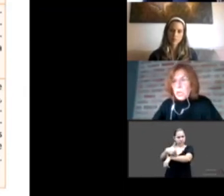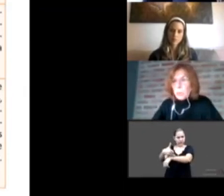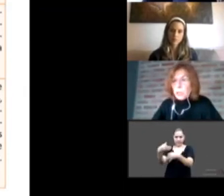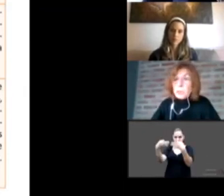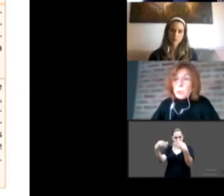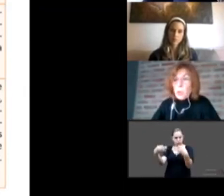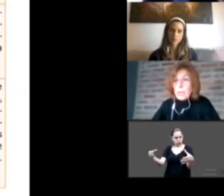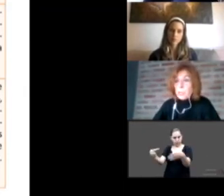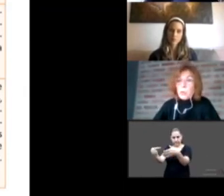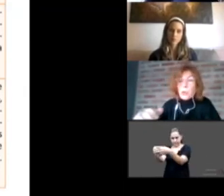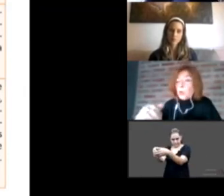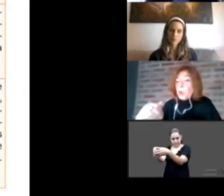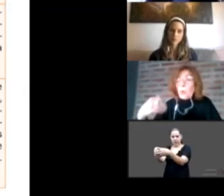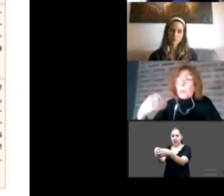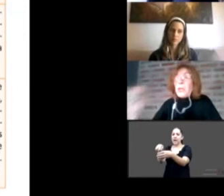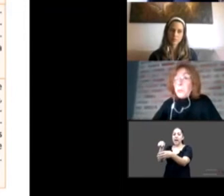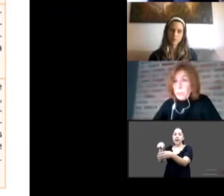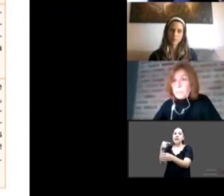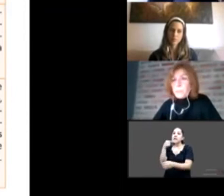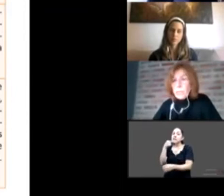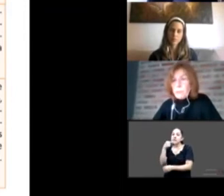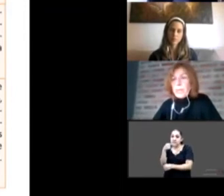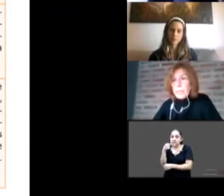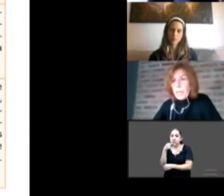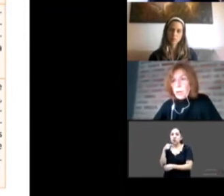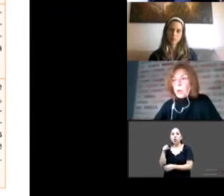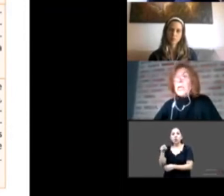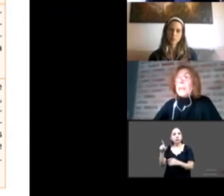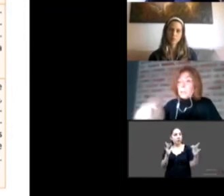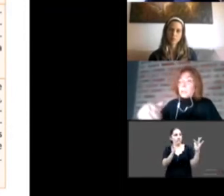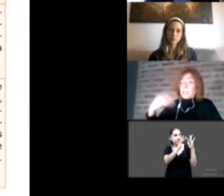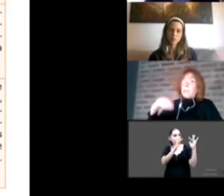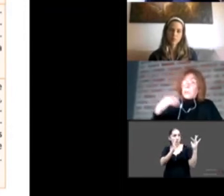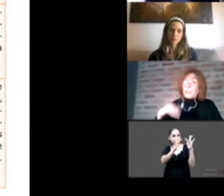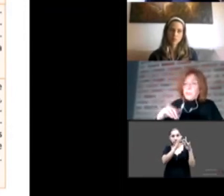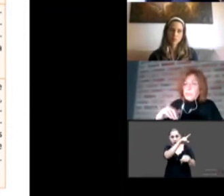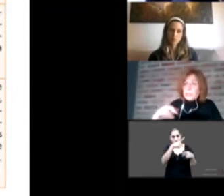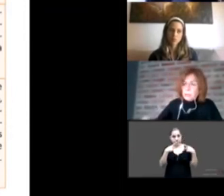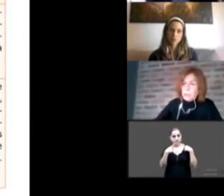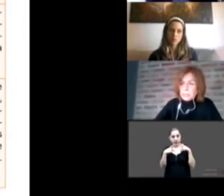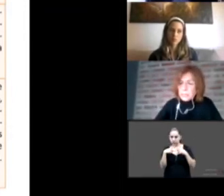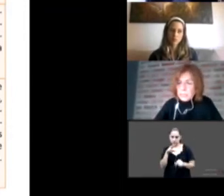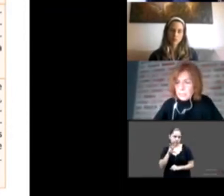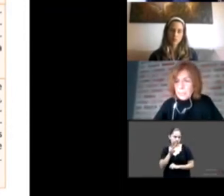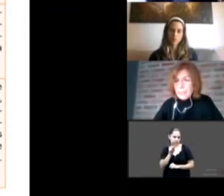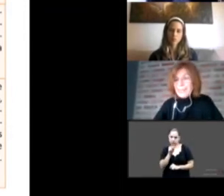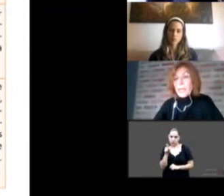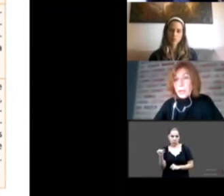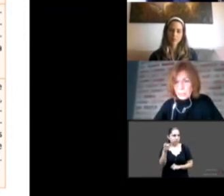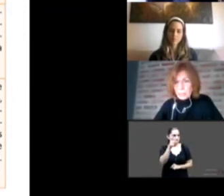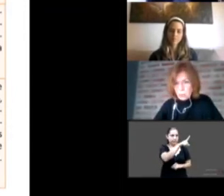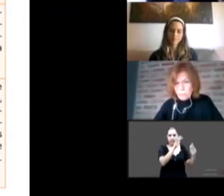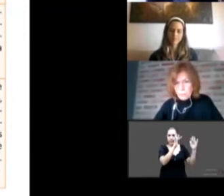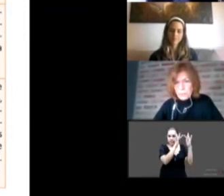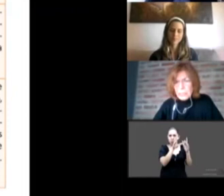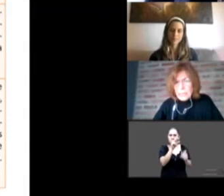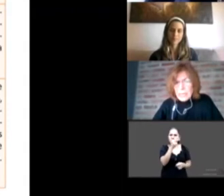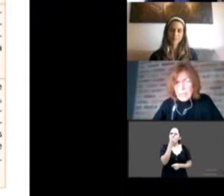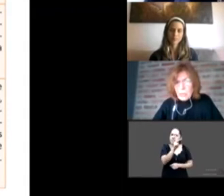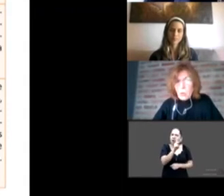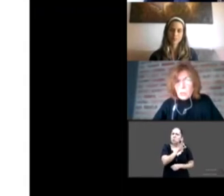puede vincular. Los niños no conviven en el padrinazgo, pero sí es muy significativa esa relación.